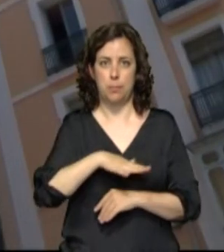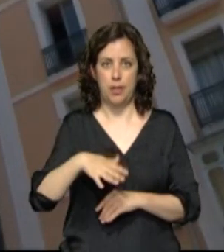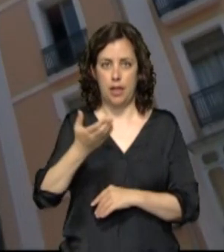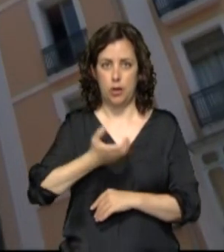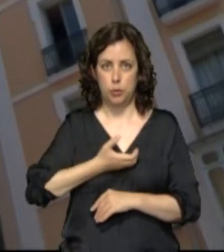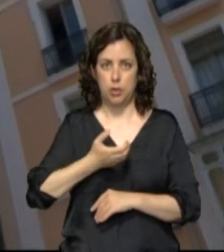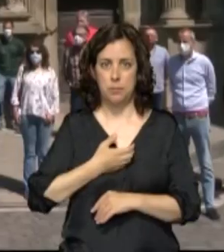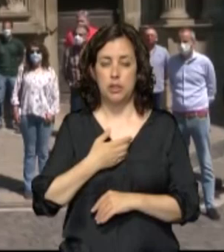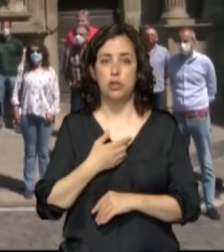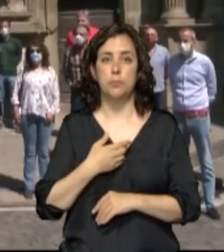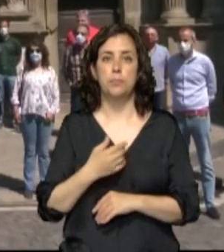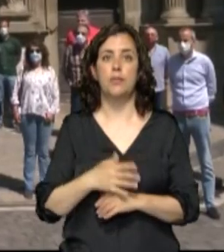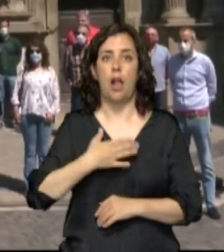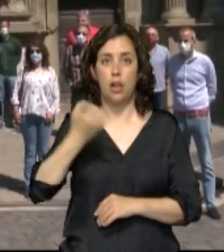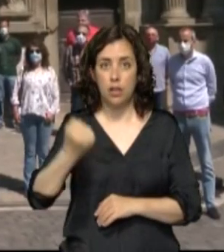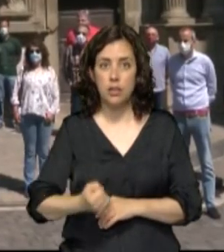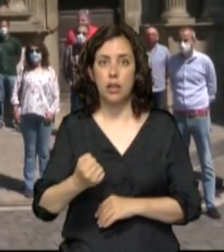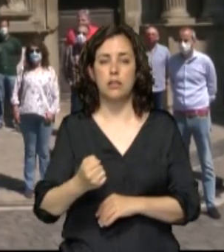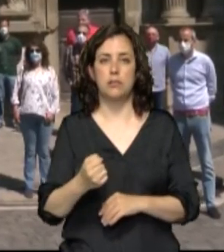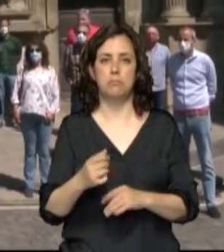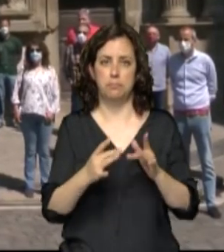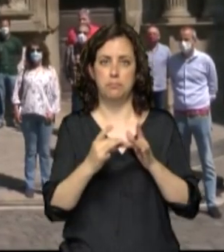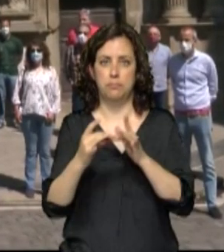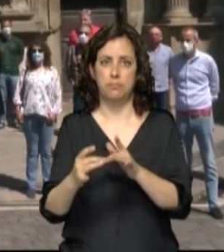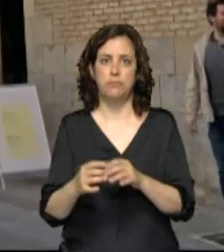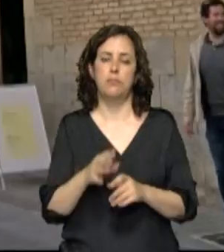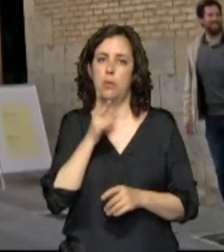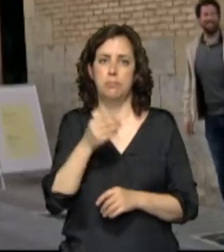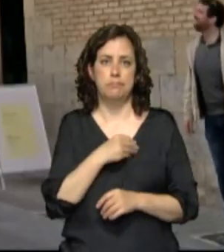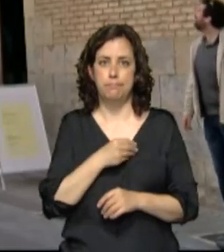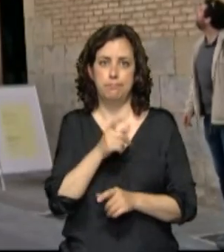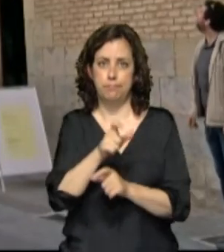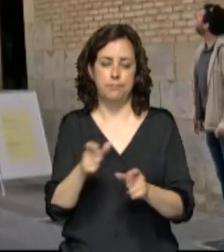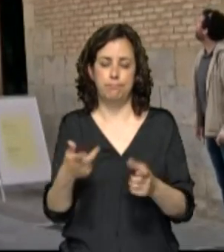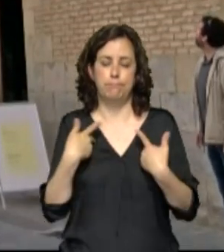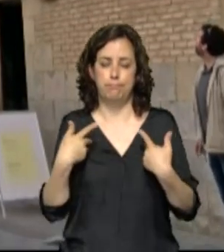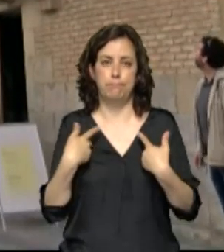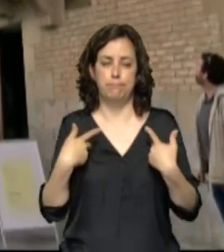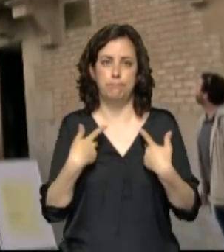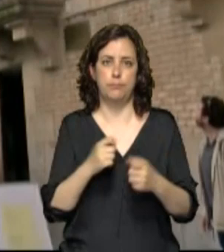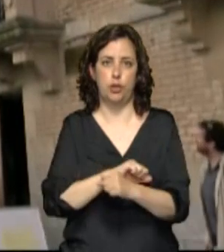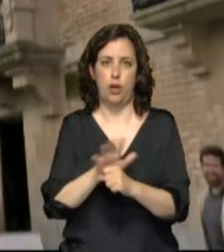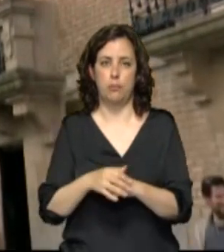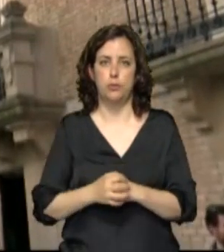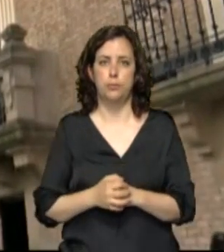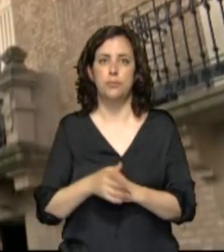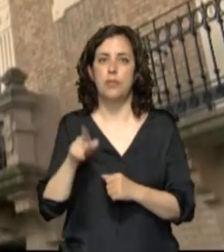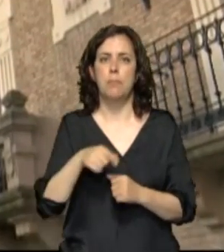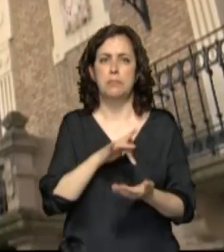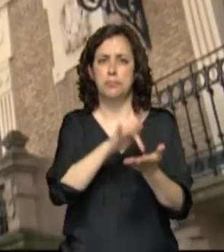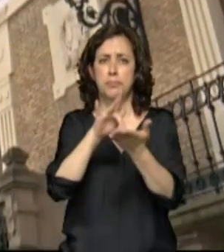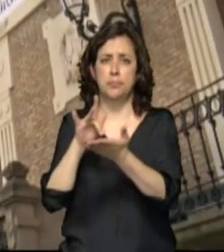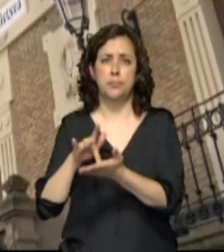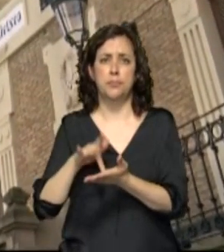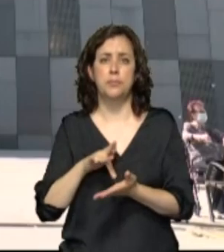al frente de una corporación unida ante la tragedia humana del COVID. Imágenes que se han repetido en otros muchos puntos de la geografía